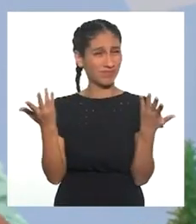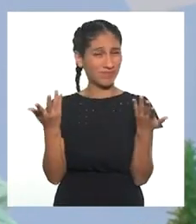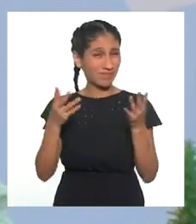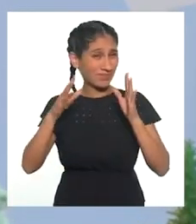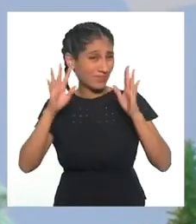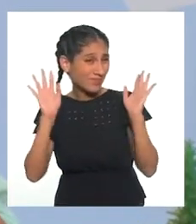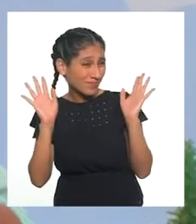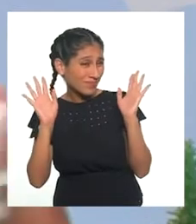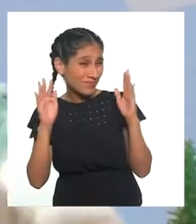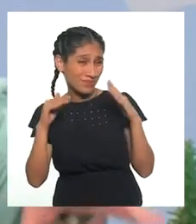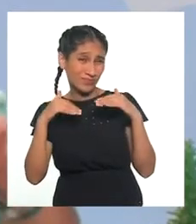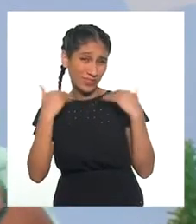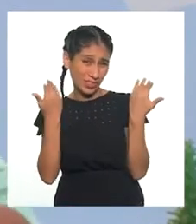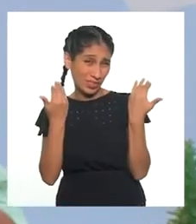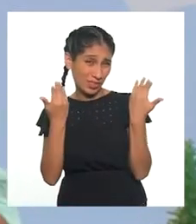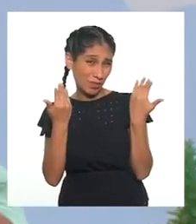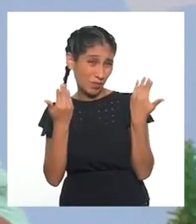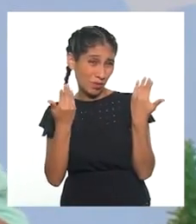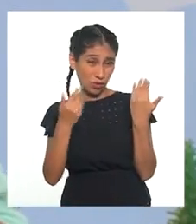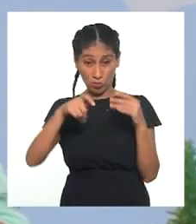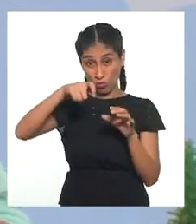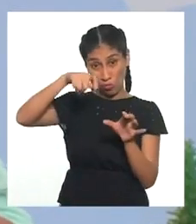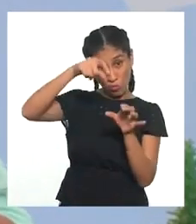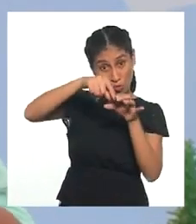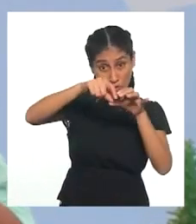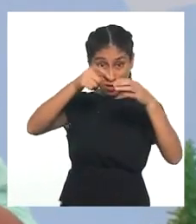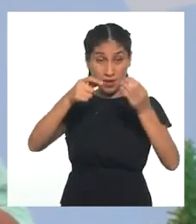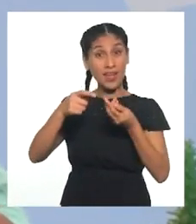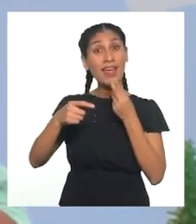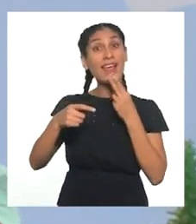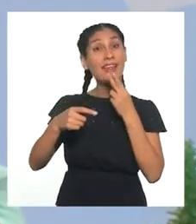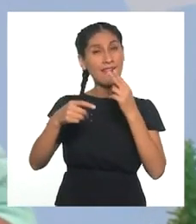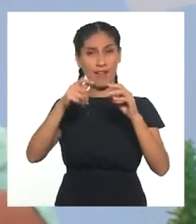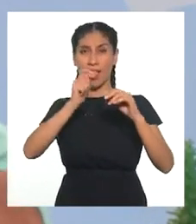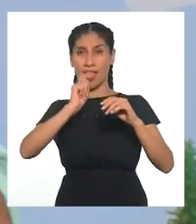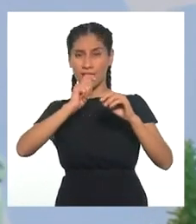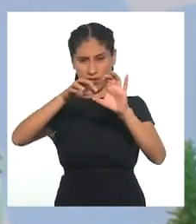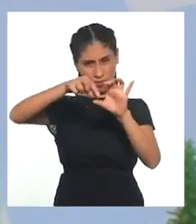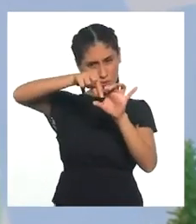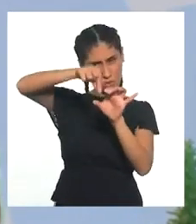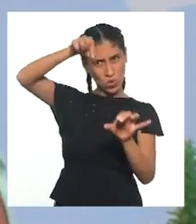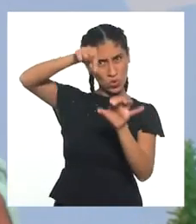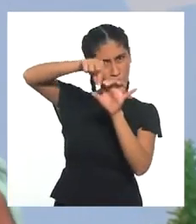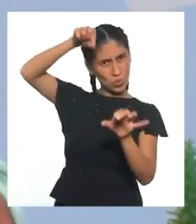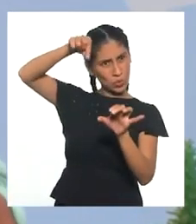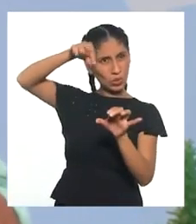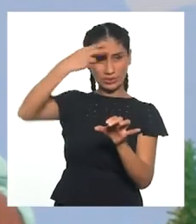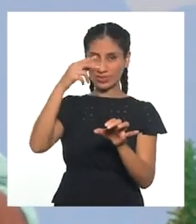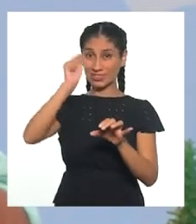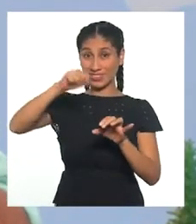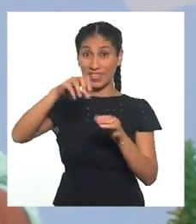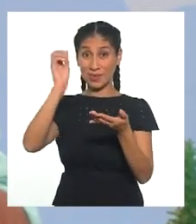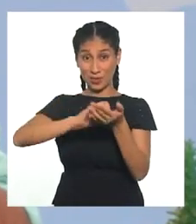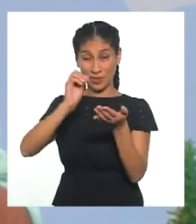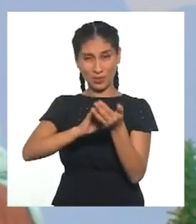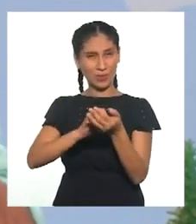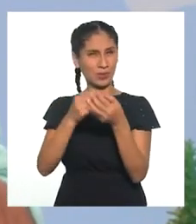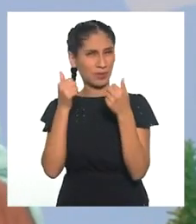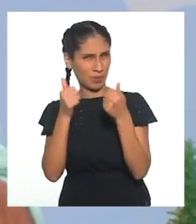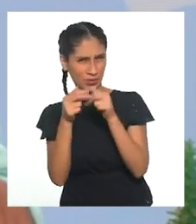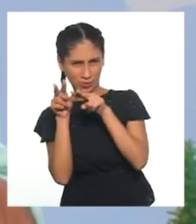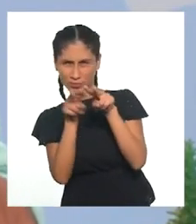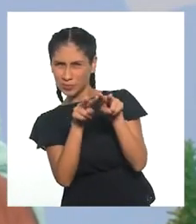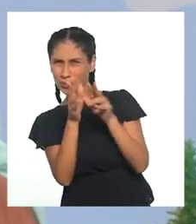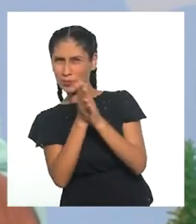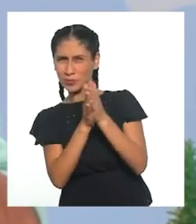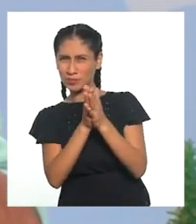Quizá podría incluir un sujetador resistente al frío en la base. Sí, sí, sí, sí, aquí. Vamos a intentarlo otra vez. Me parece admirable